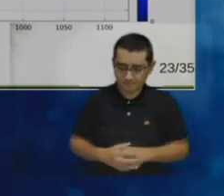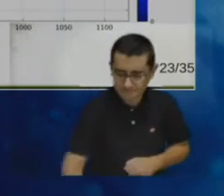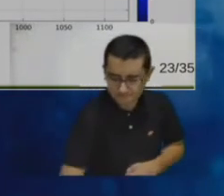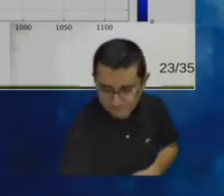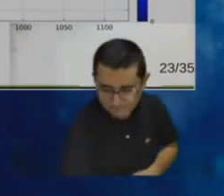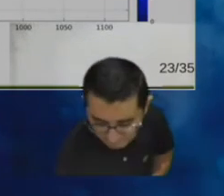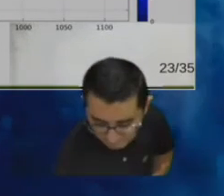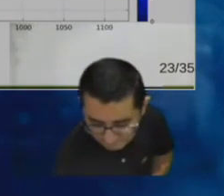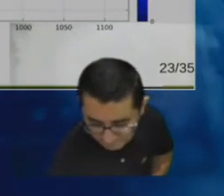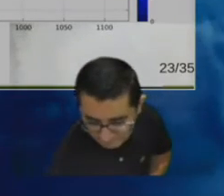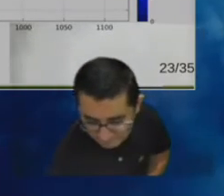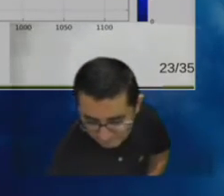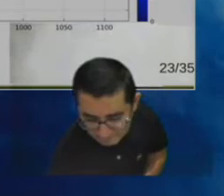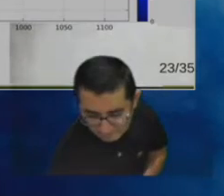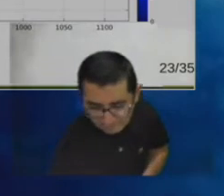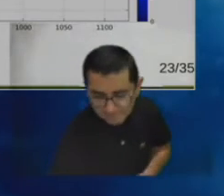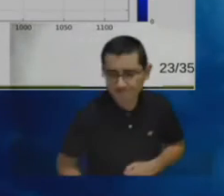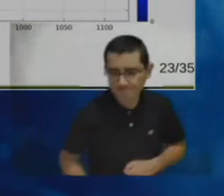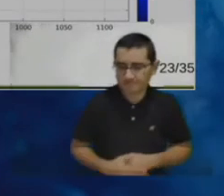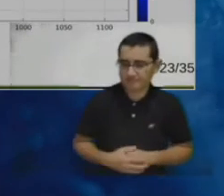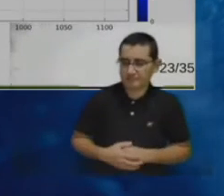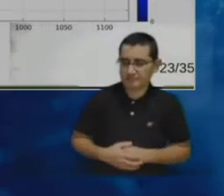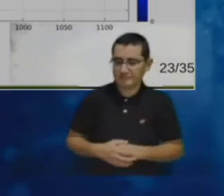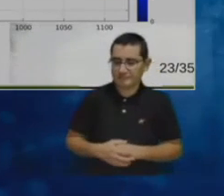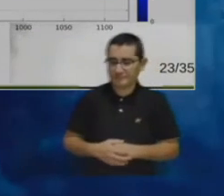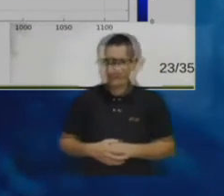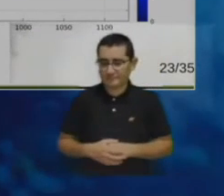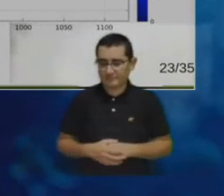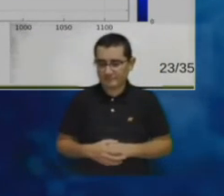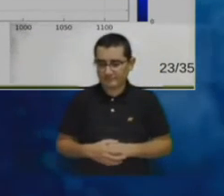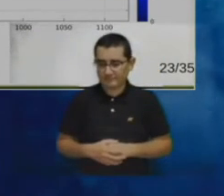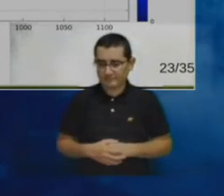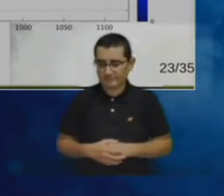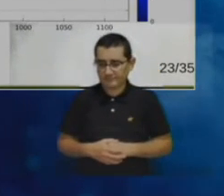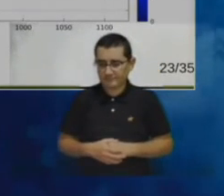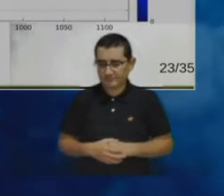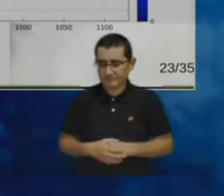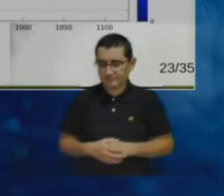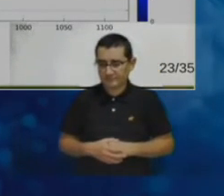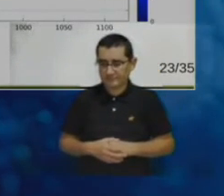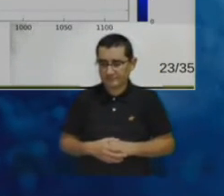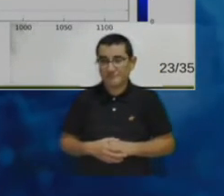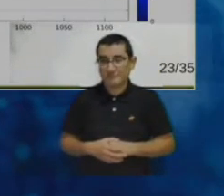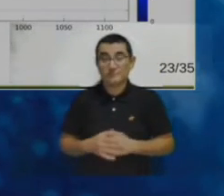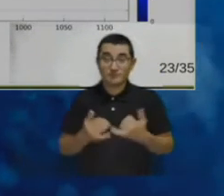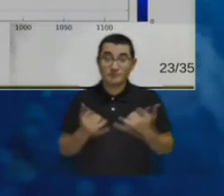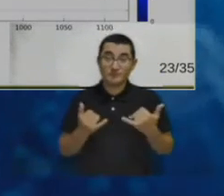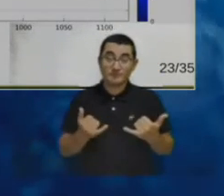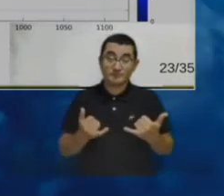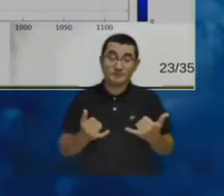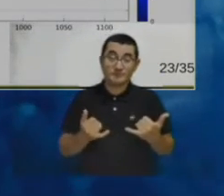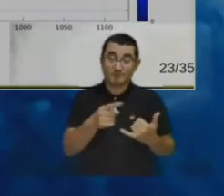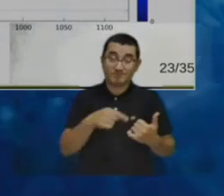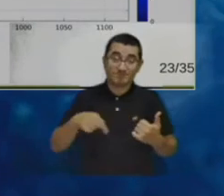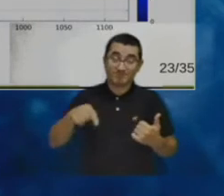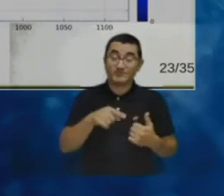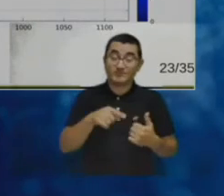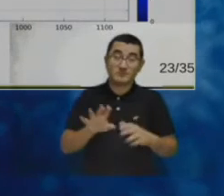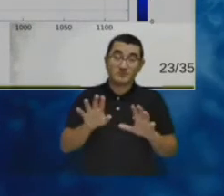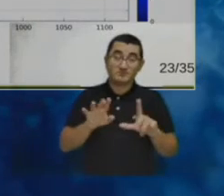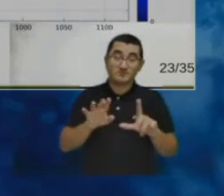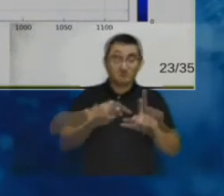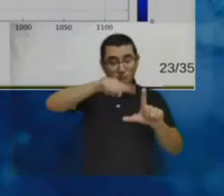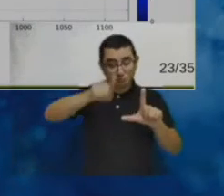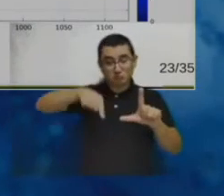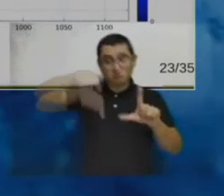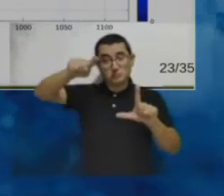el entorno para distorsionar lo menos posible ese campo entonces esta es una validación muy interesante porque demuestra que la